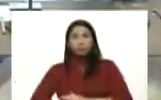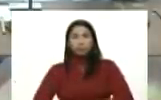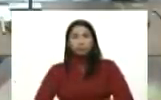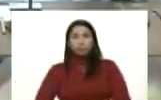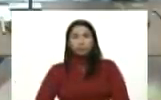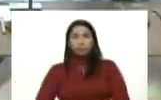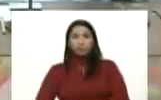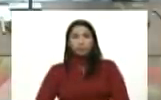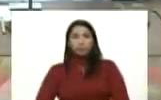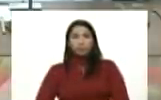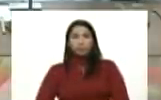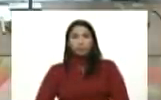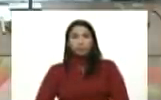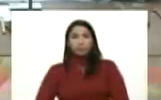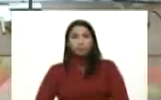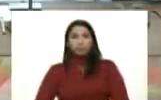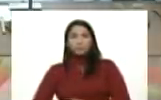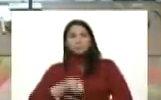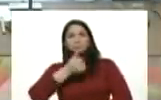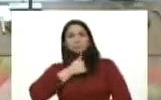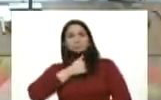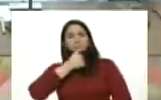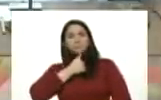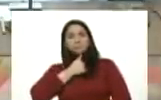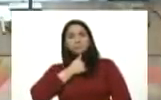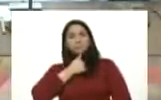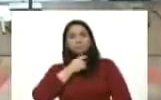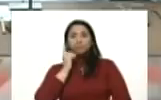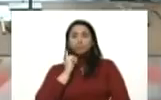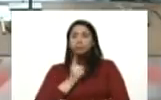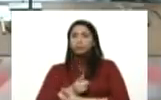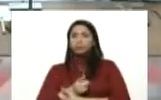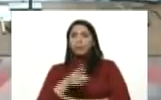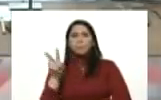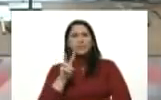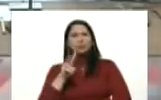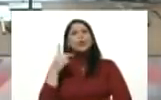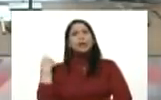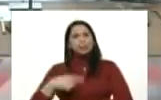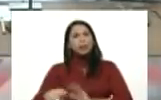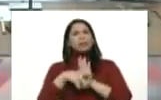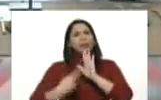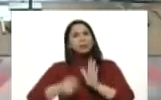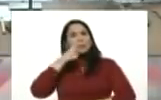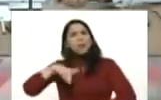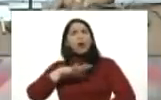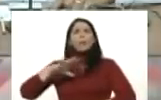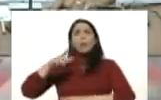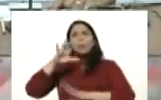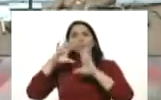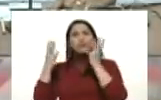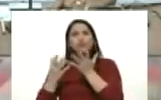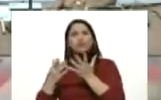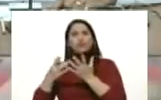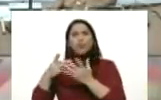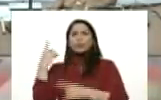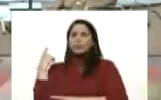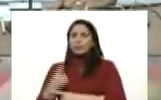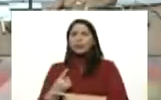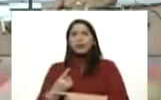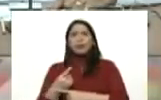y la prudencia de vida Venezuela tiene derecho y los pueblos del mundo tenemos derecho a la libertad